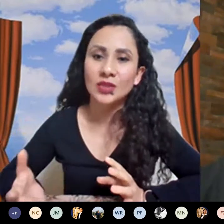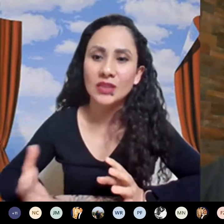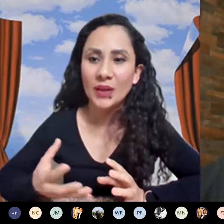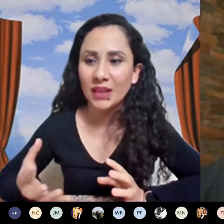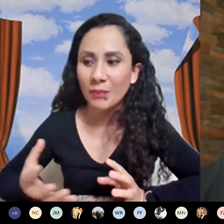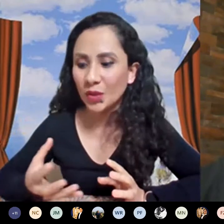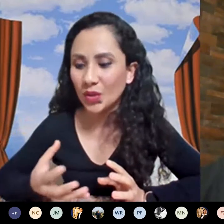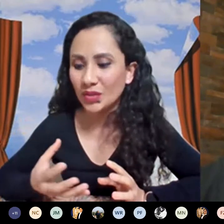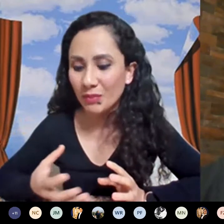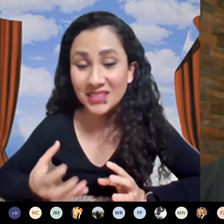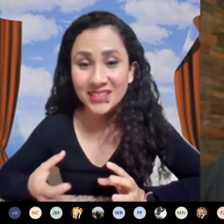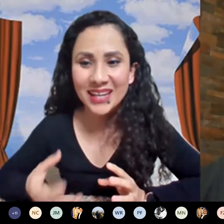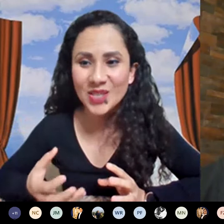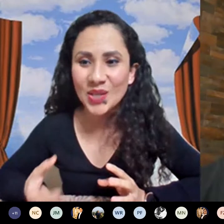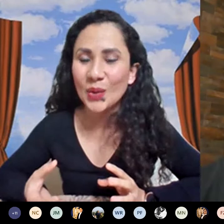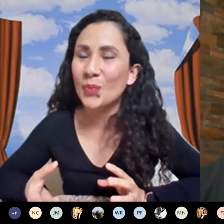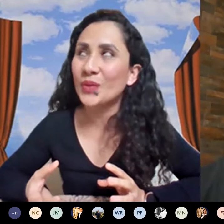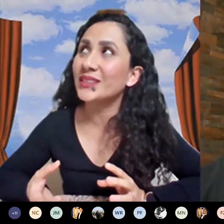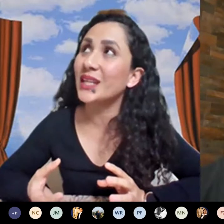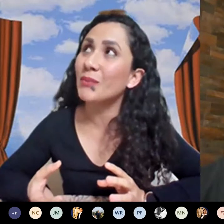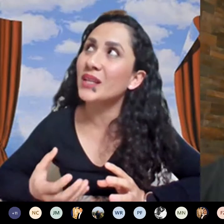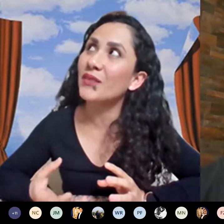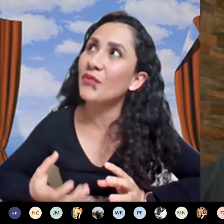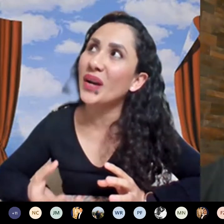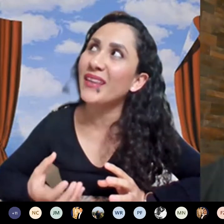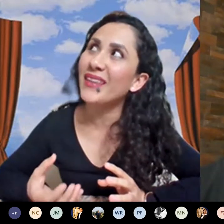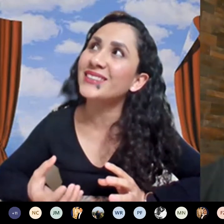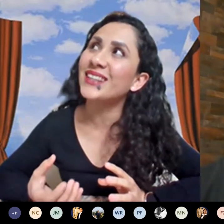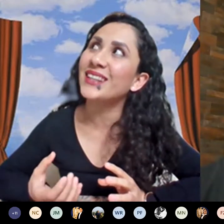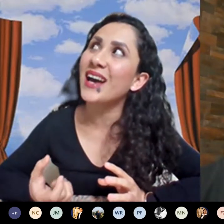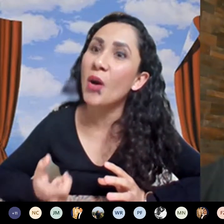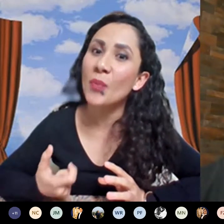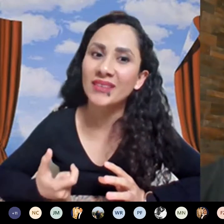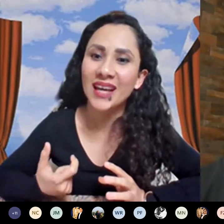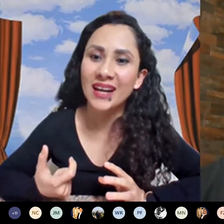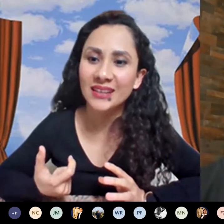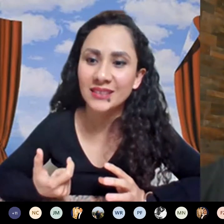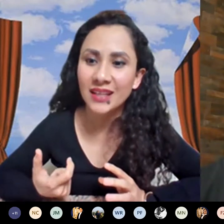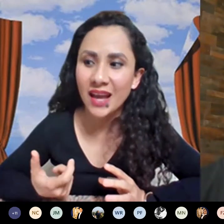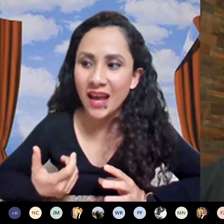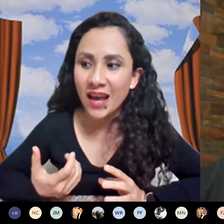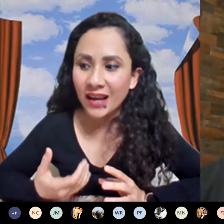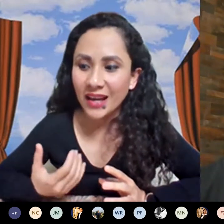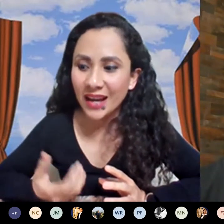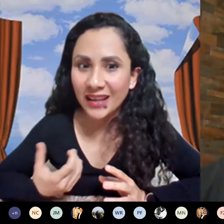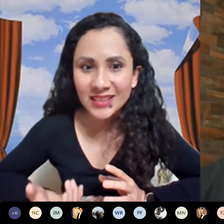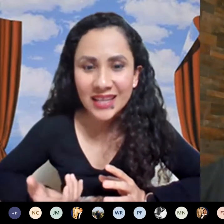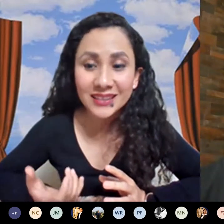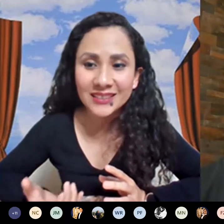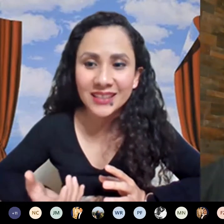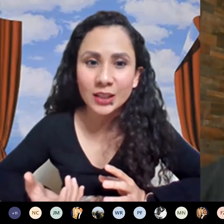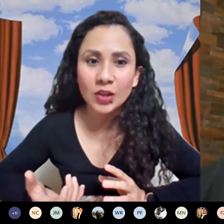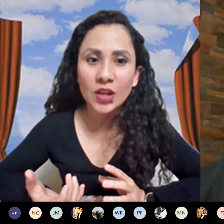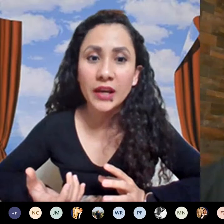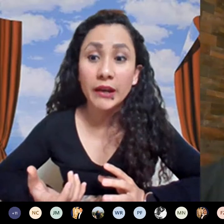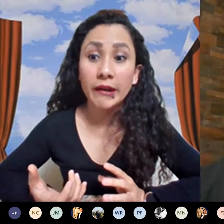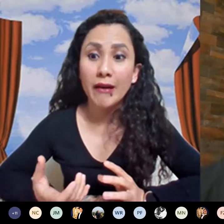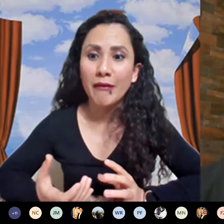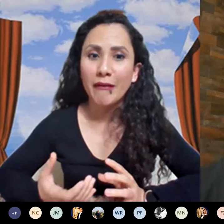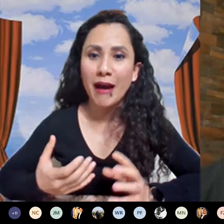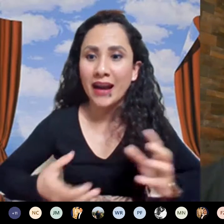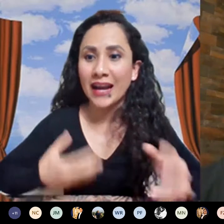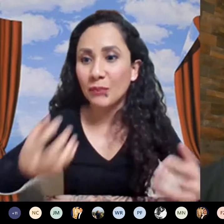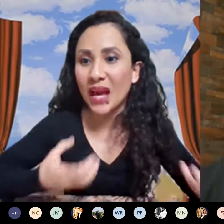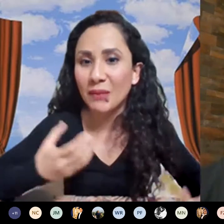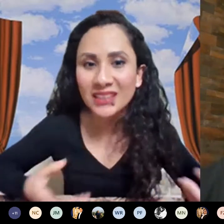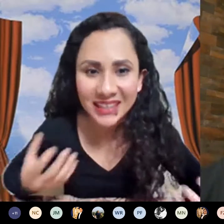tendencia de estos departamentos de investigación pues están más enfocadas en aumentar las ganancias en el sentido de